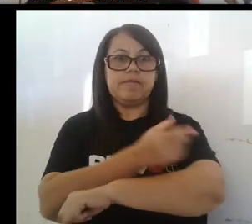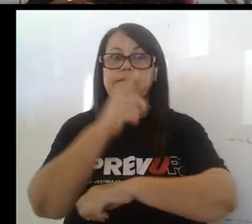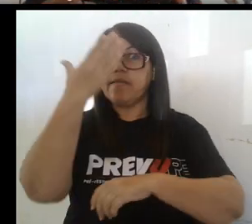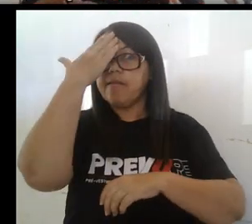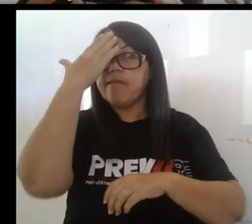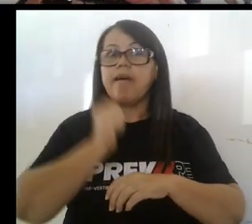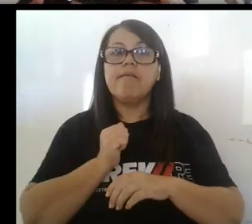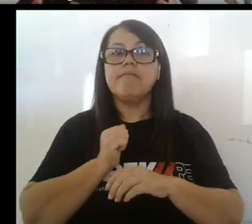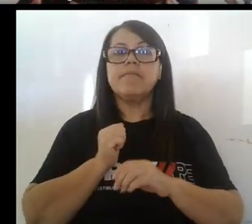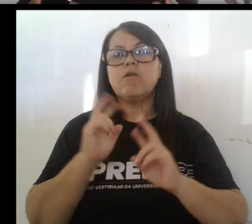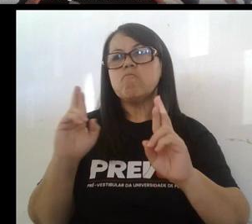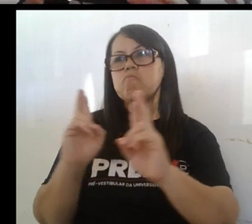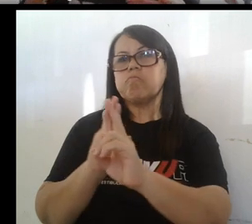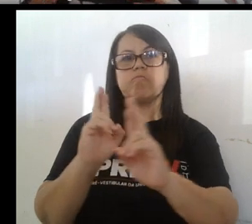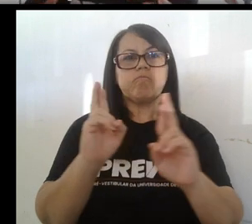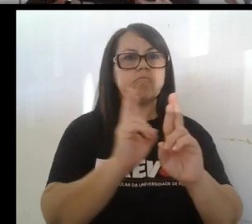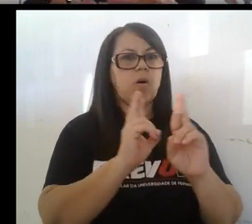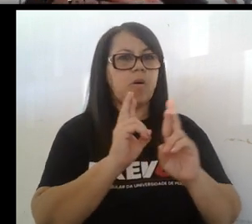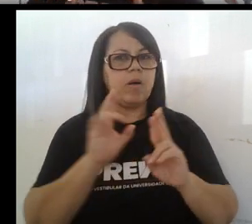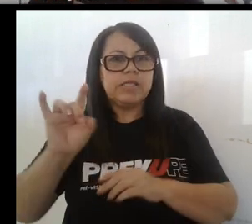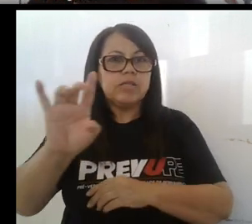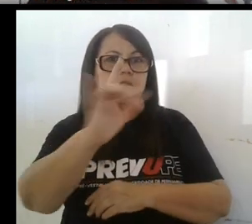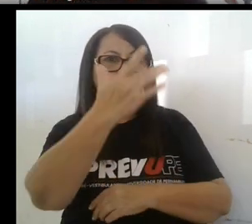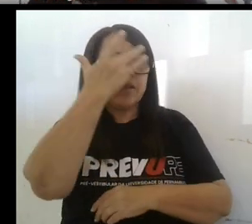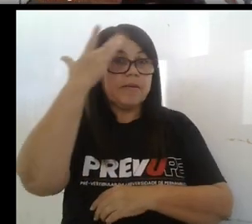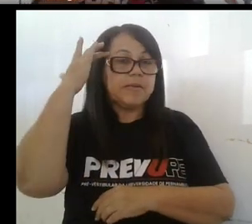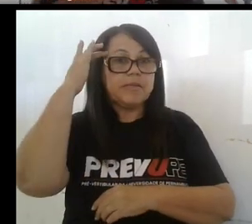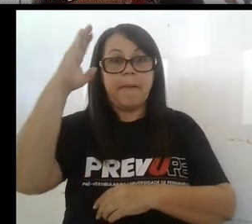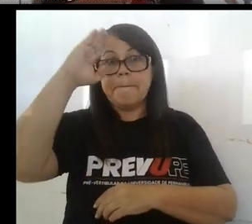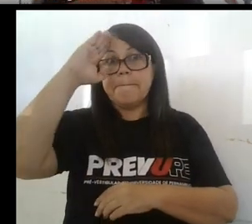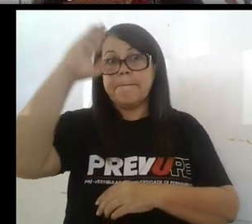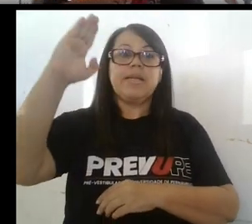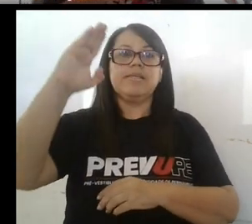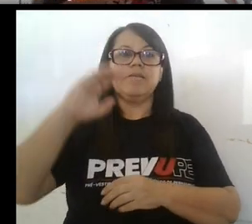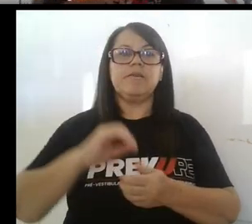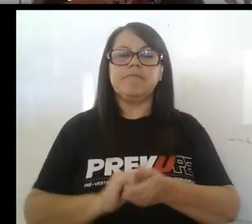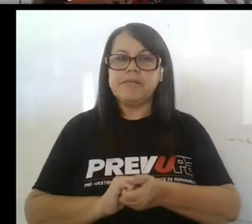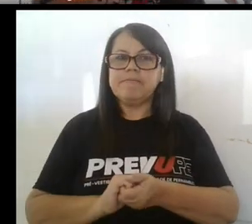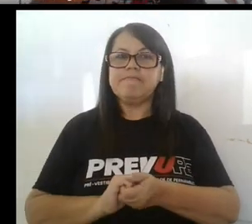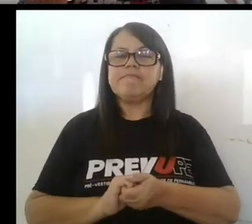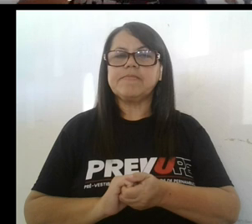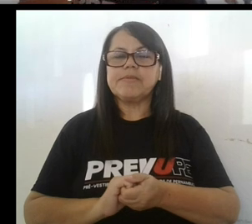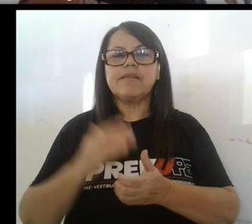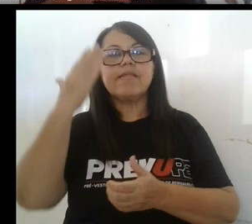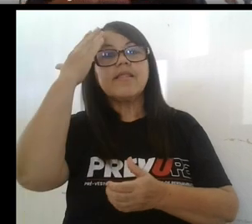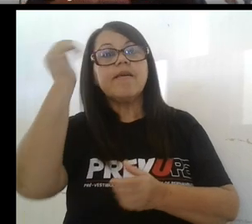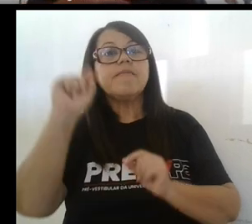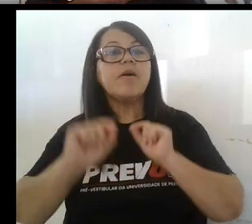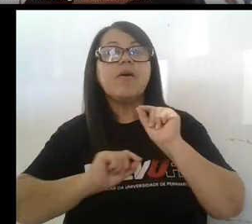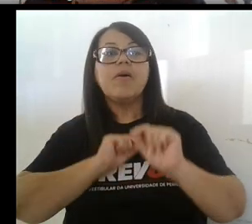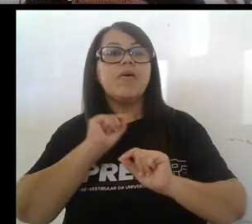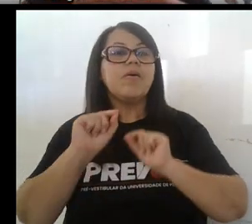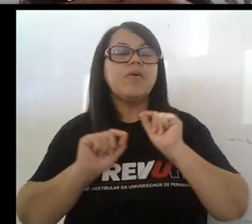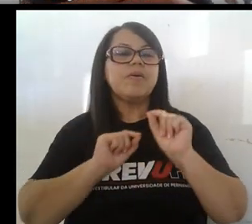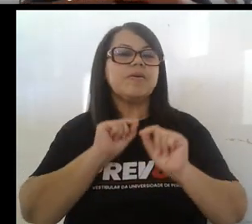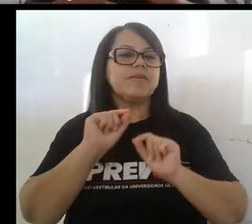relacionarse con el otro, con la otra, y principalmente, ante todo, saber tener